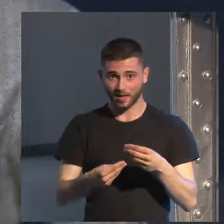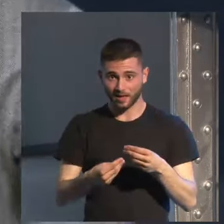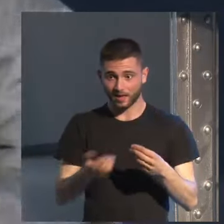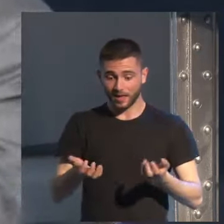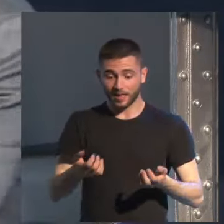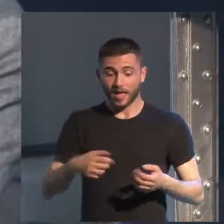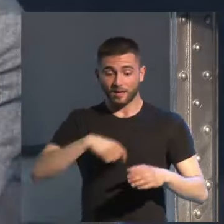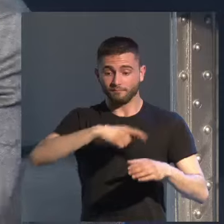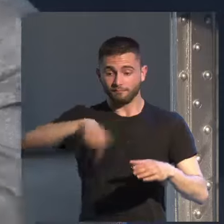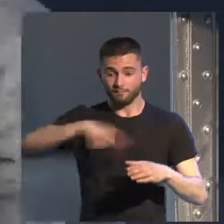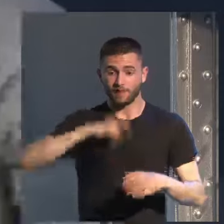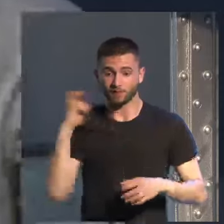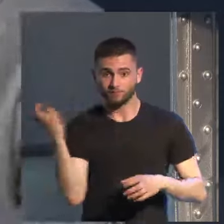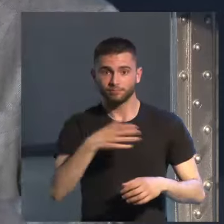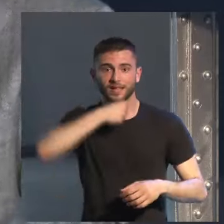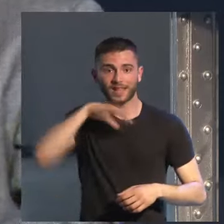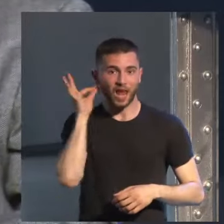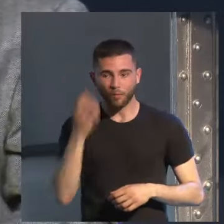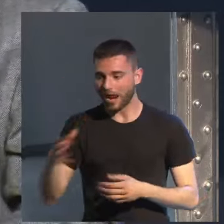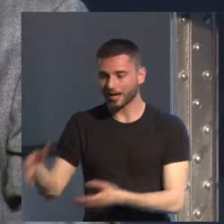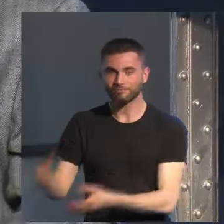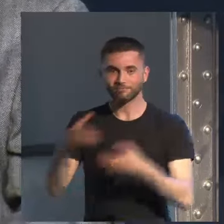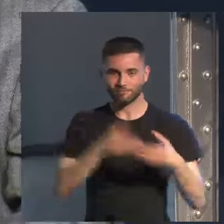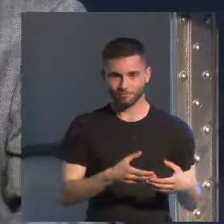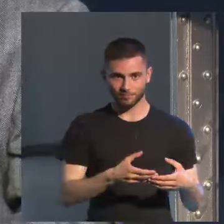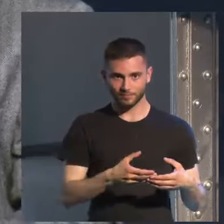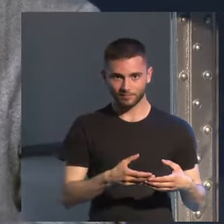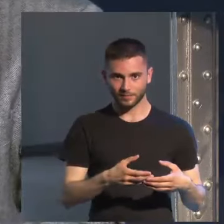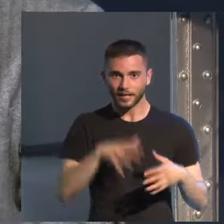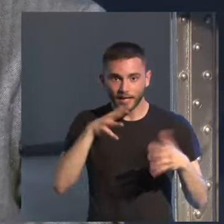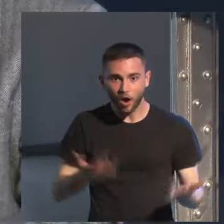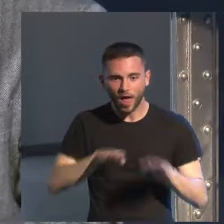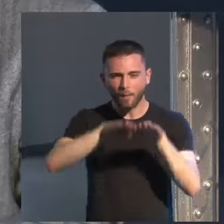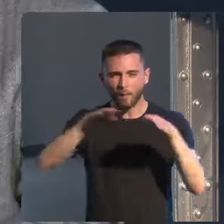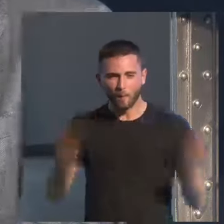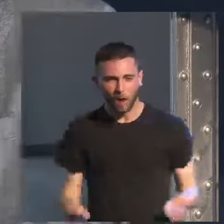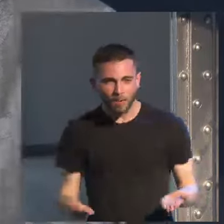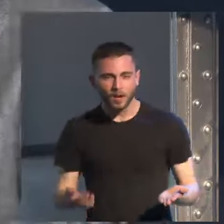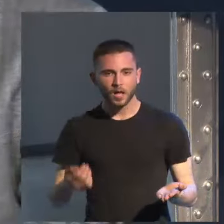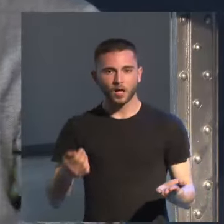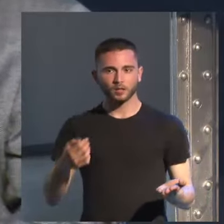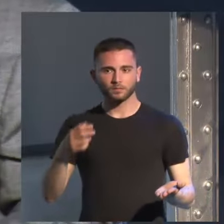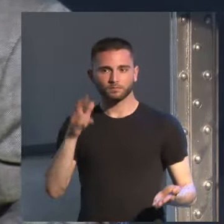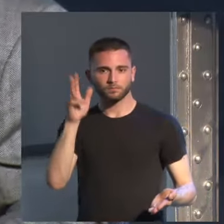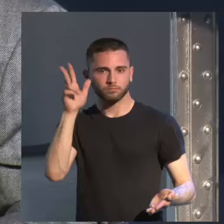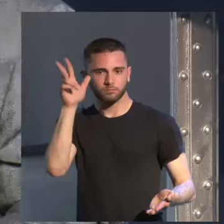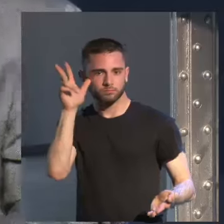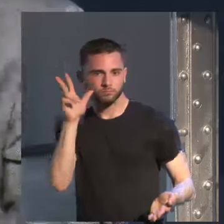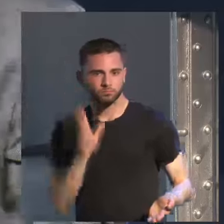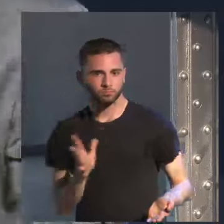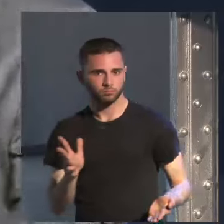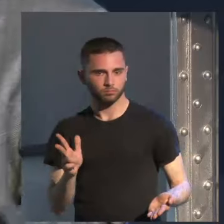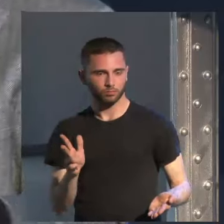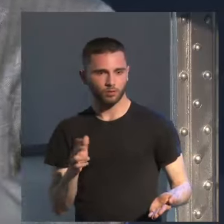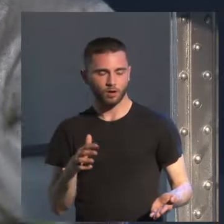esto de la abuela que habían rescatado y la ponían ahí ahora te encuentras con muebles que tú dices bueno y de dónde salieron estos muebles